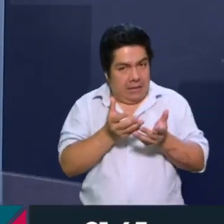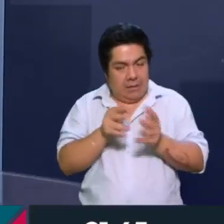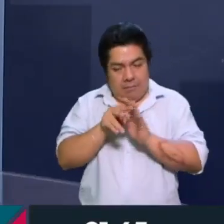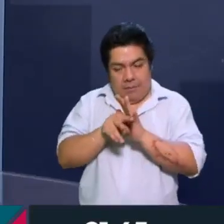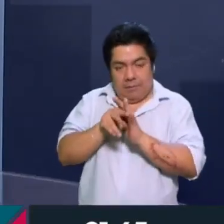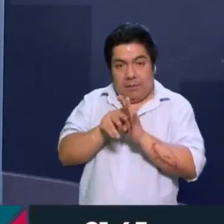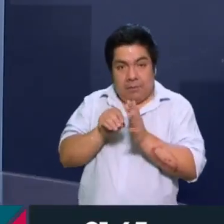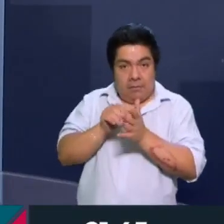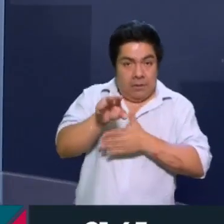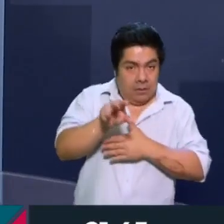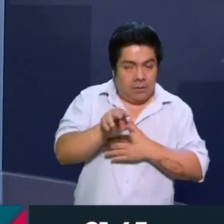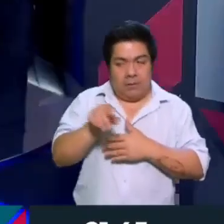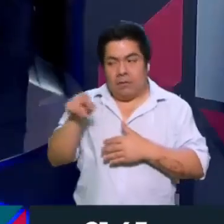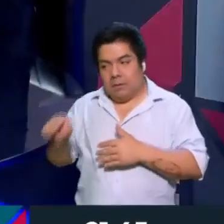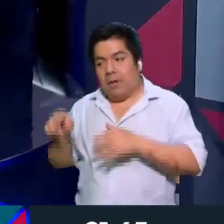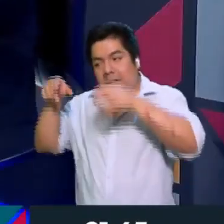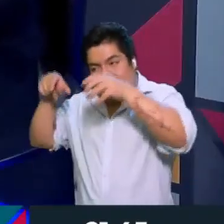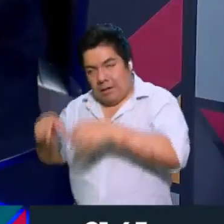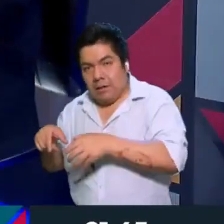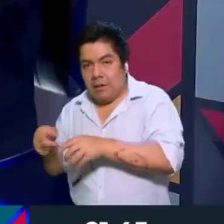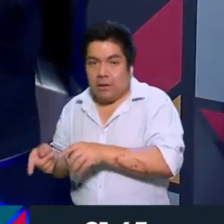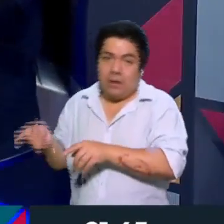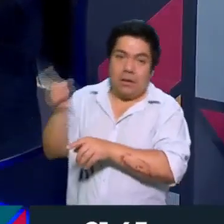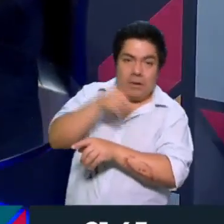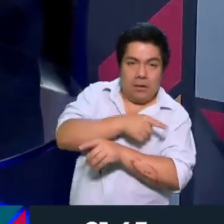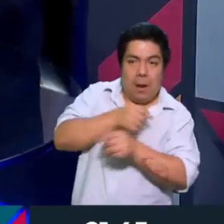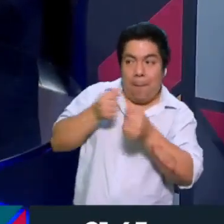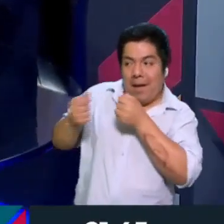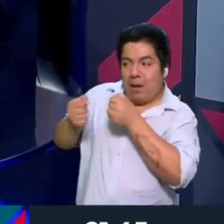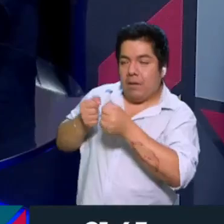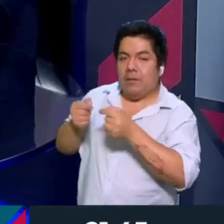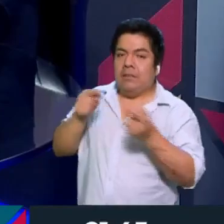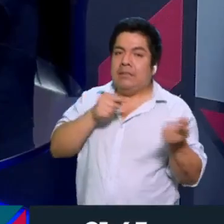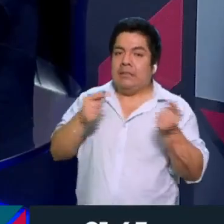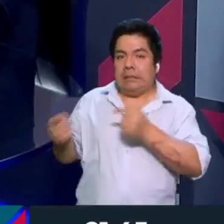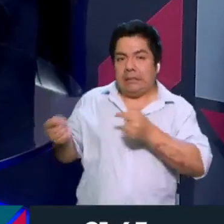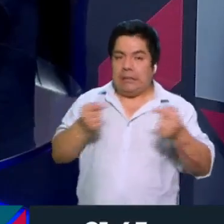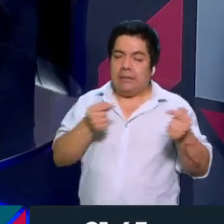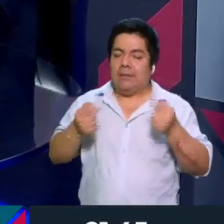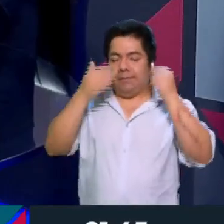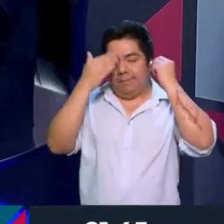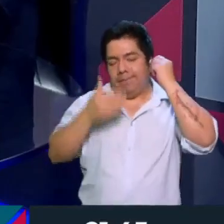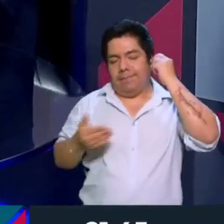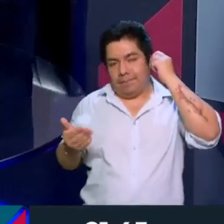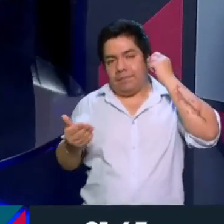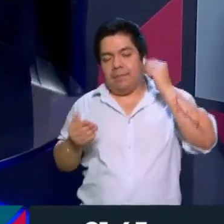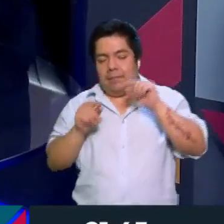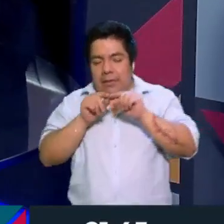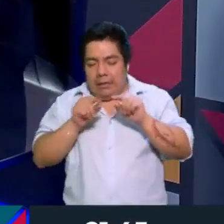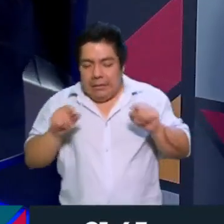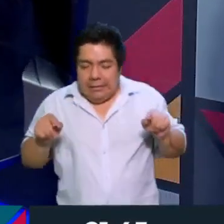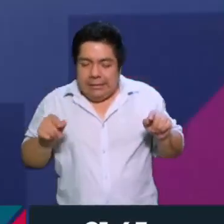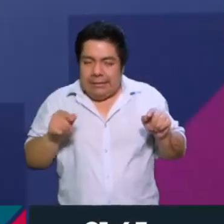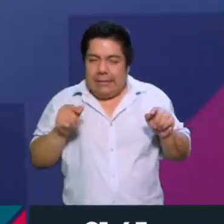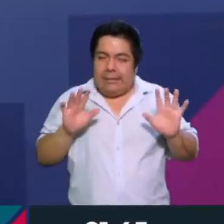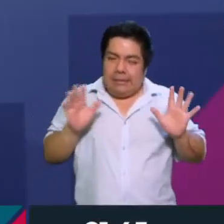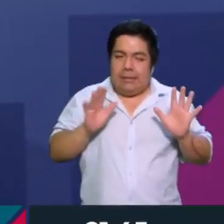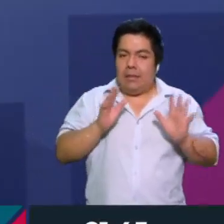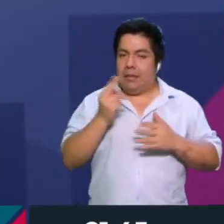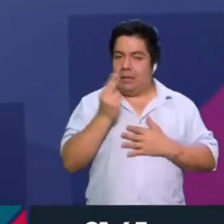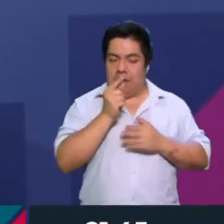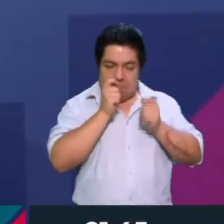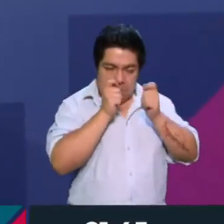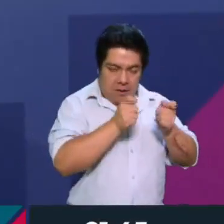propiamente creadores de contenido. Y los creadores de contenido no son propiamente periodistas, es un tema ahí delicado. Es una línea muy delgadita pero que hay que definirla,